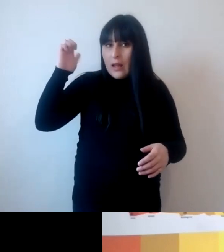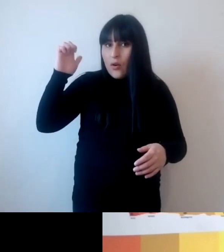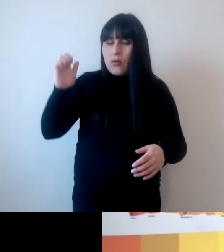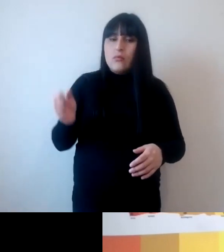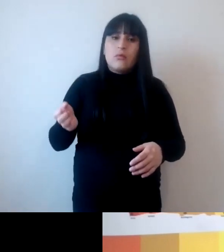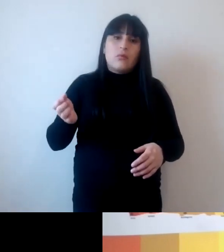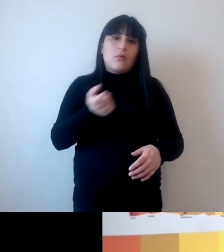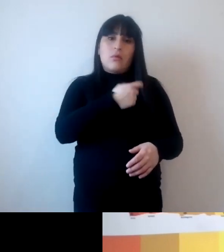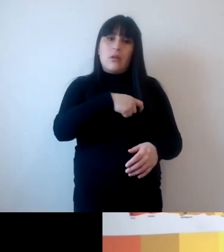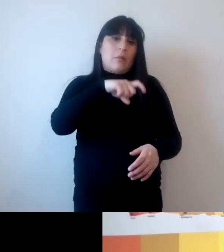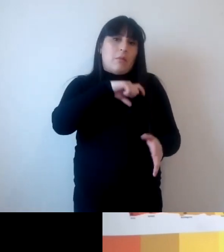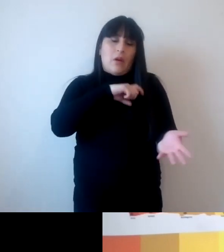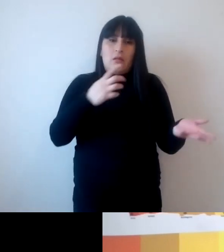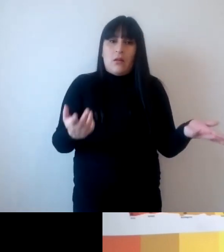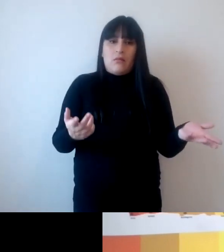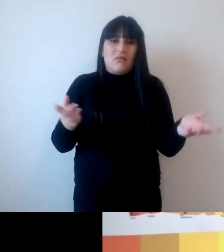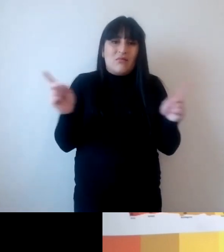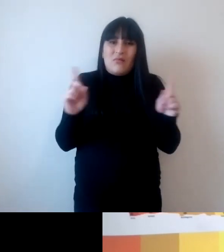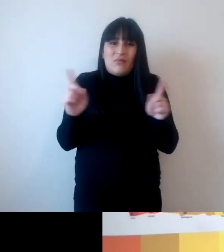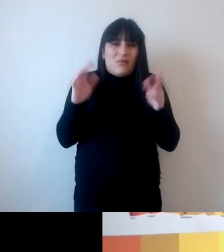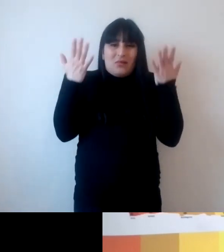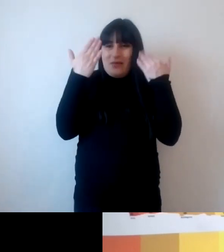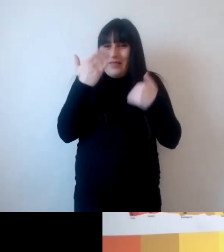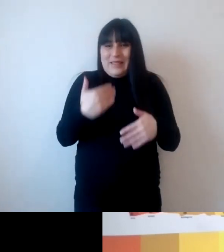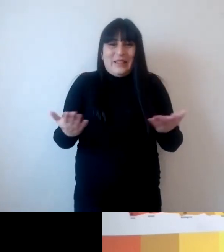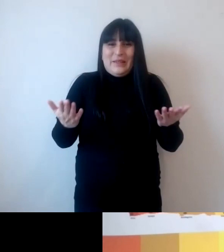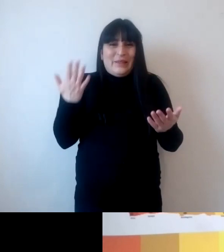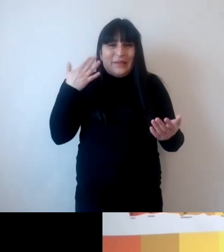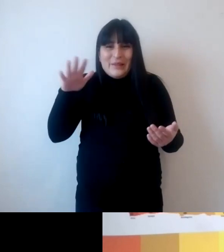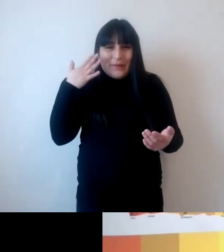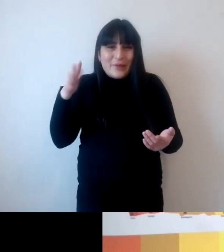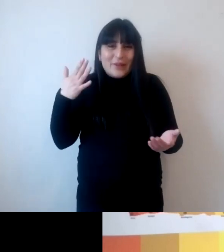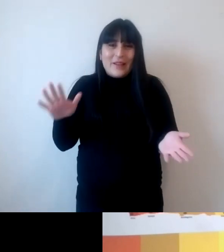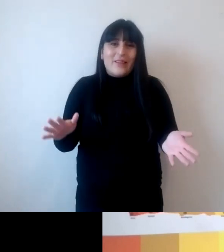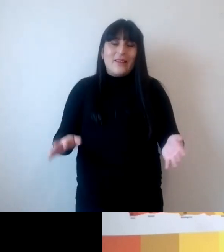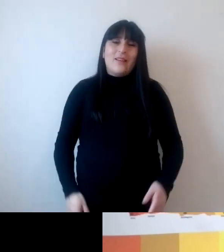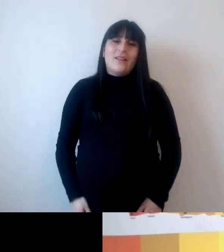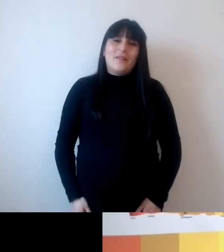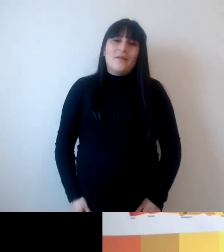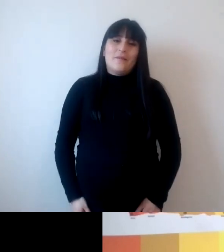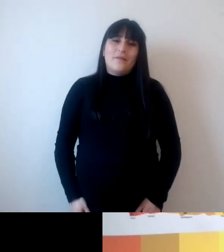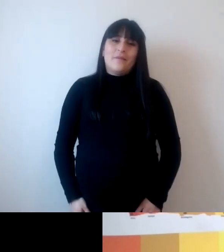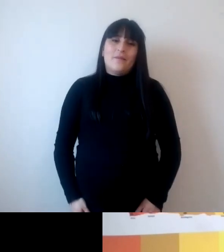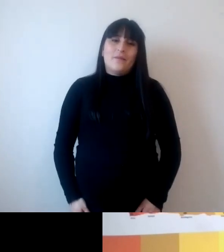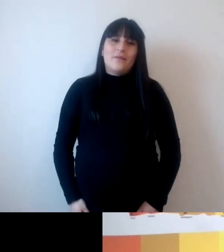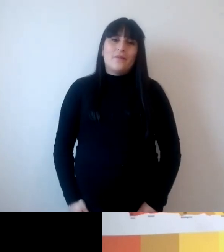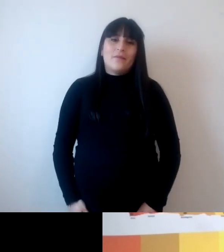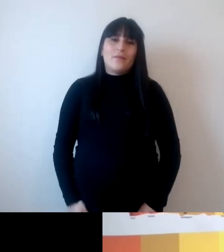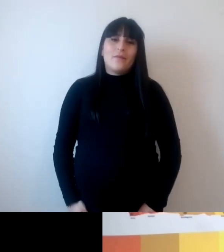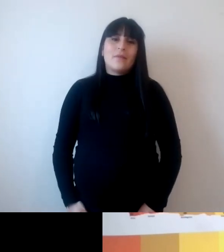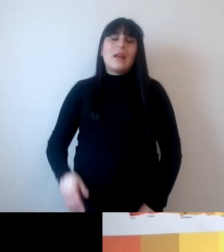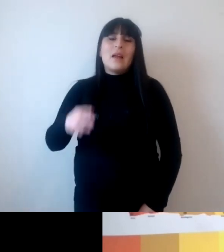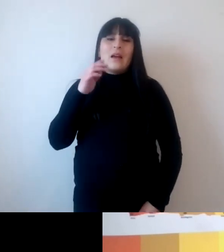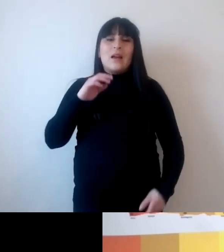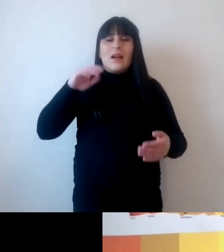no tiene sentido tengo que consumir sandías ahora que es cuando se producen aquí y cuando la compro sé que viene de aquí pero ese tipo